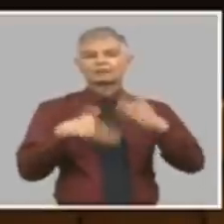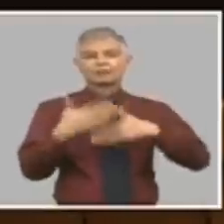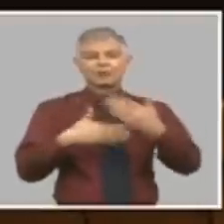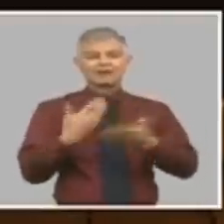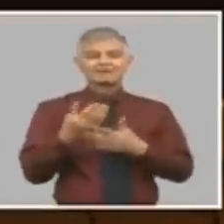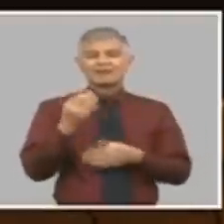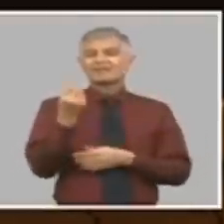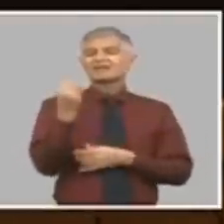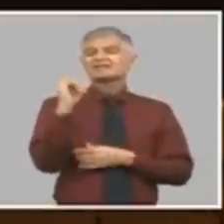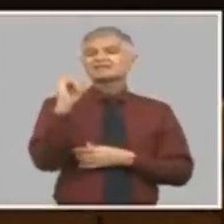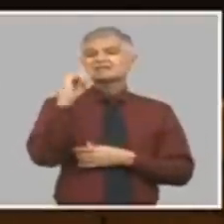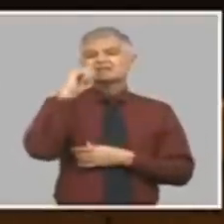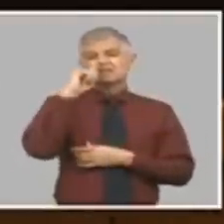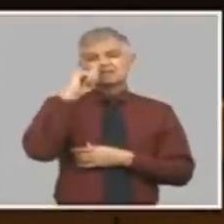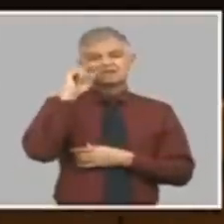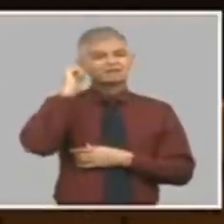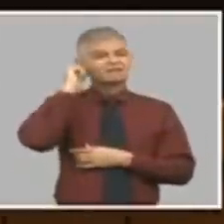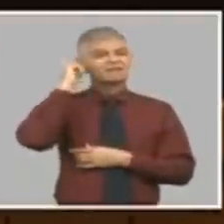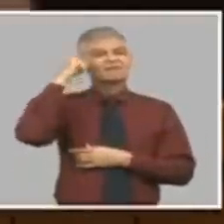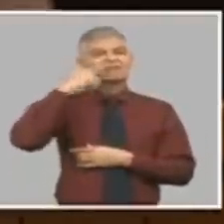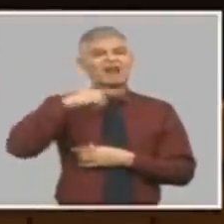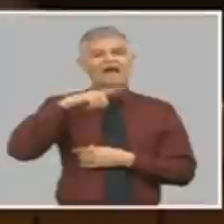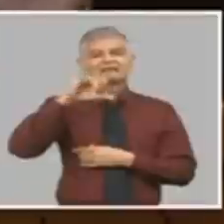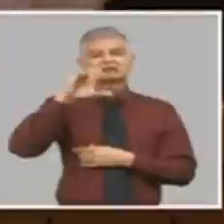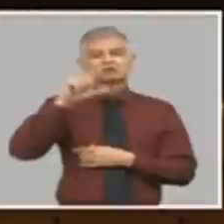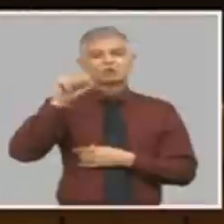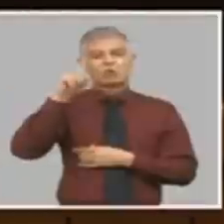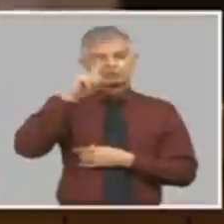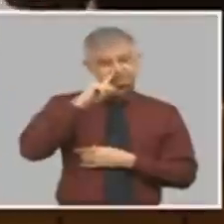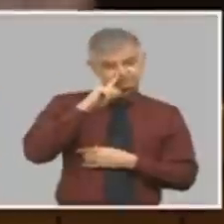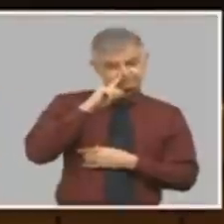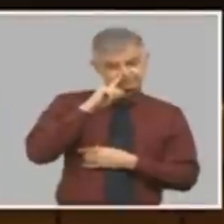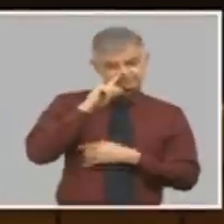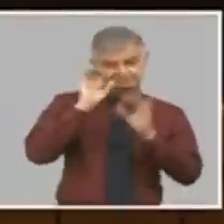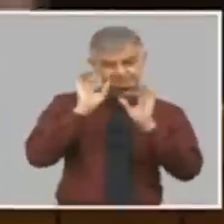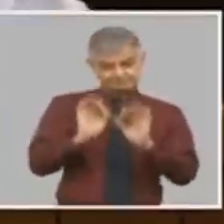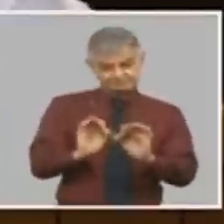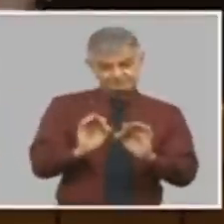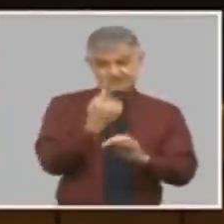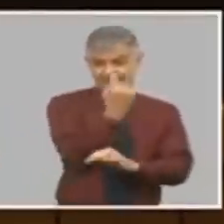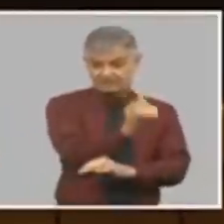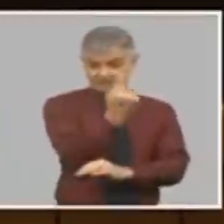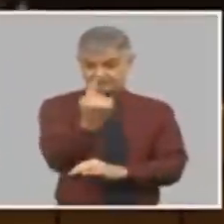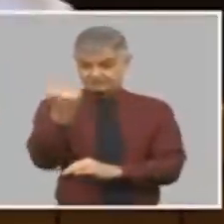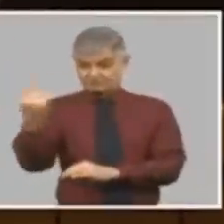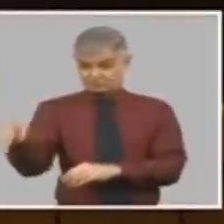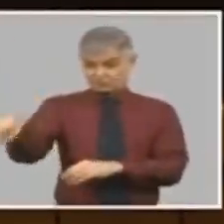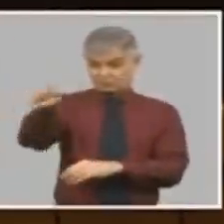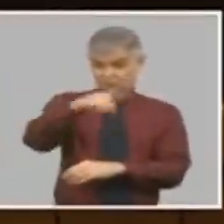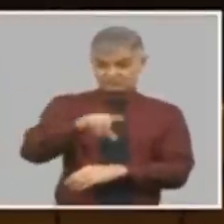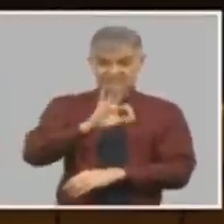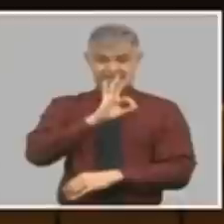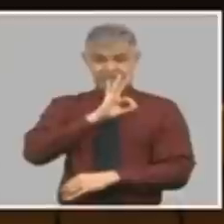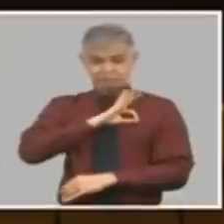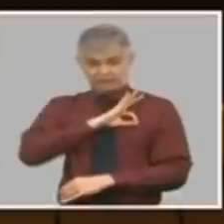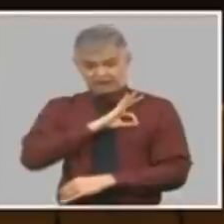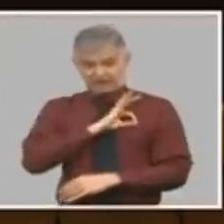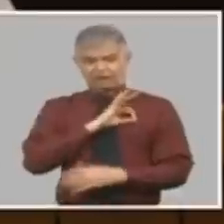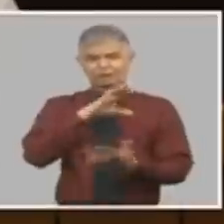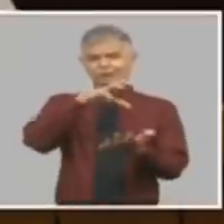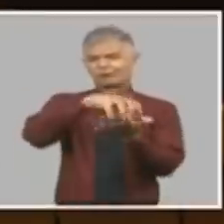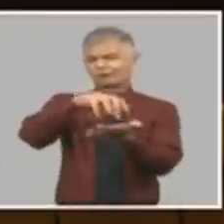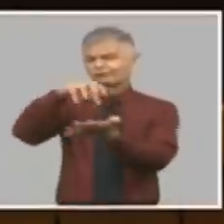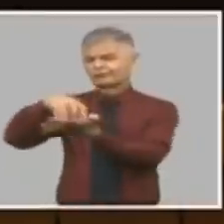y yo creo que ahí la actividad que haga cada diputado donde vive en su territorio con el sistema empresarial